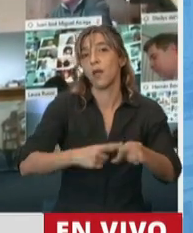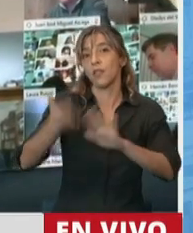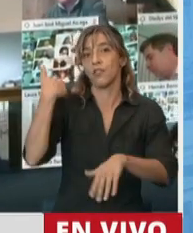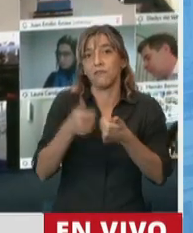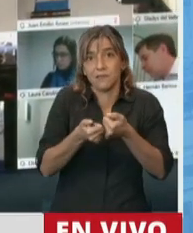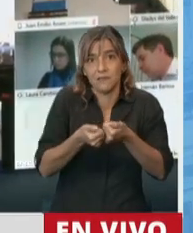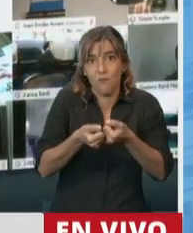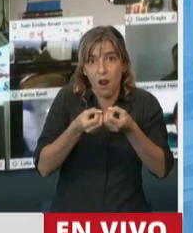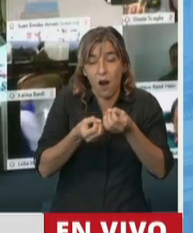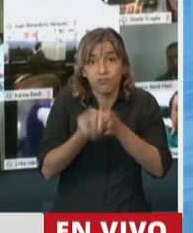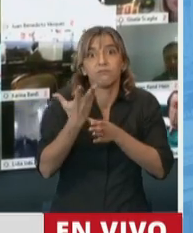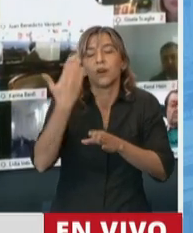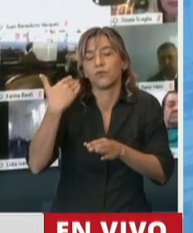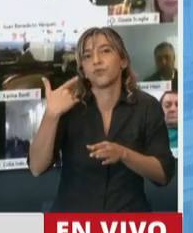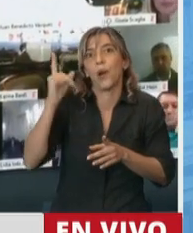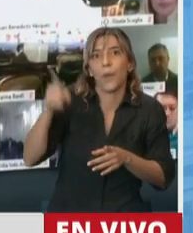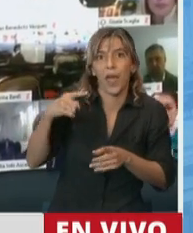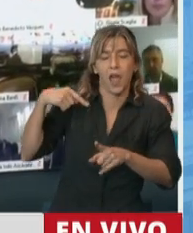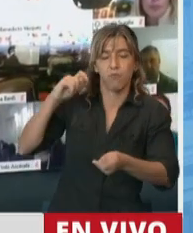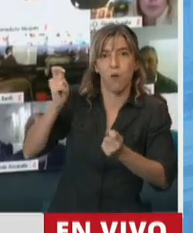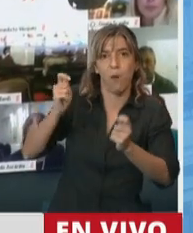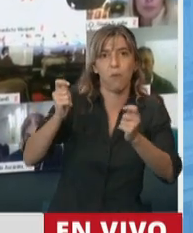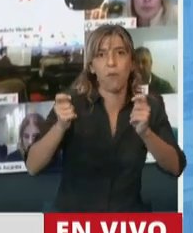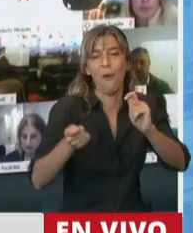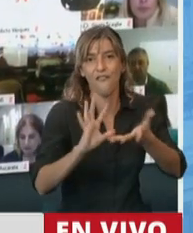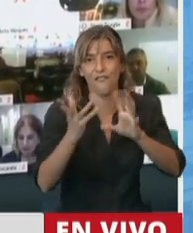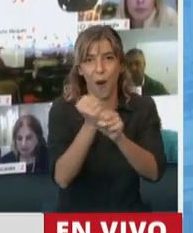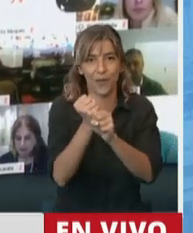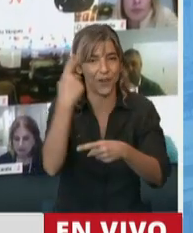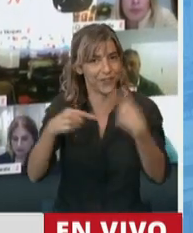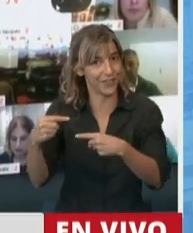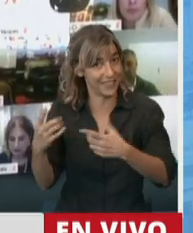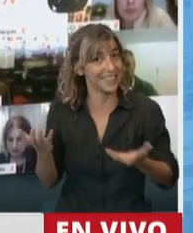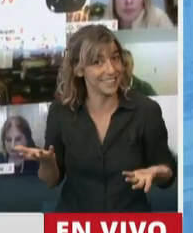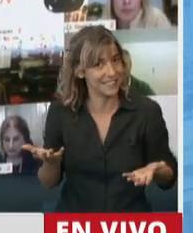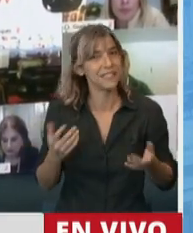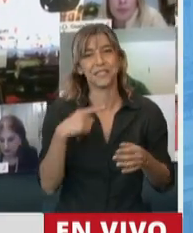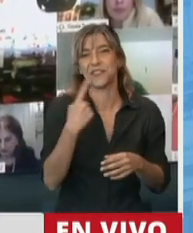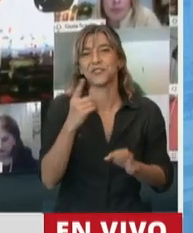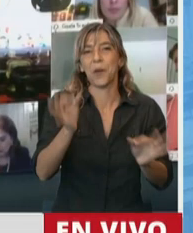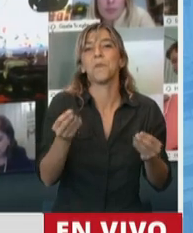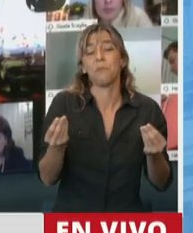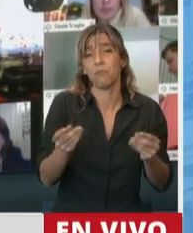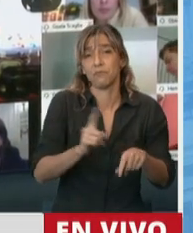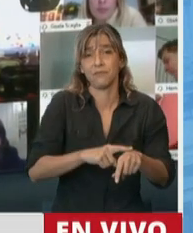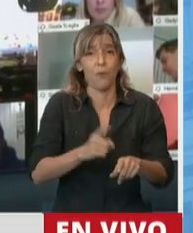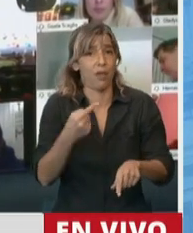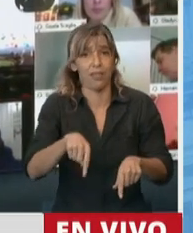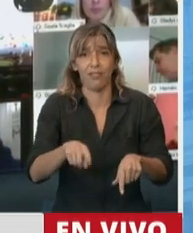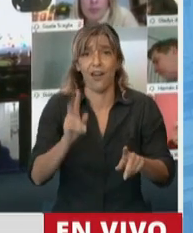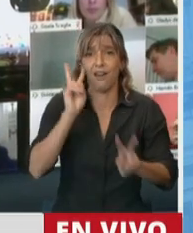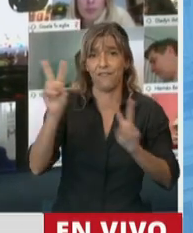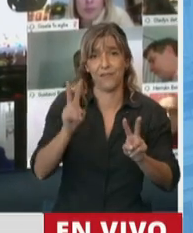Y en una actividad que se ha visto desde hace muchísimos años que se ha utilizado es en el periodismo. Los correctores, los